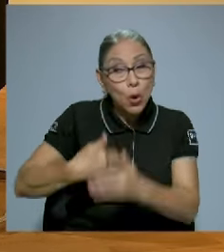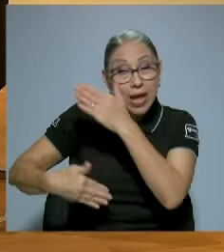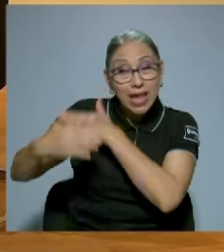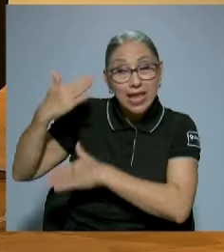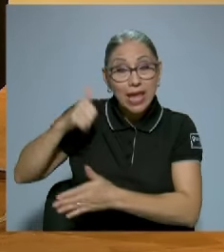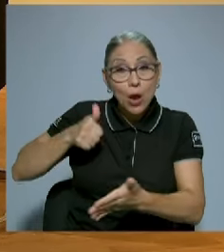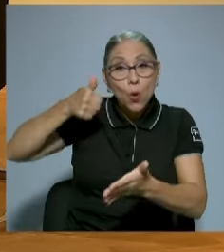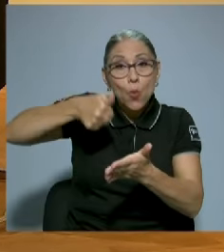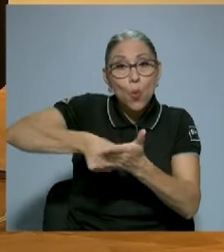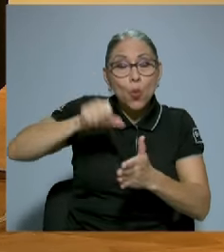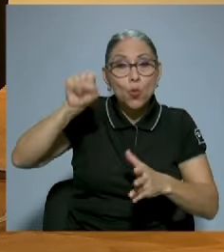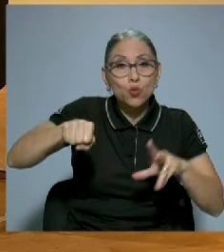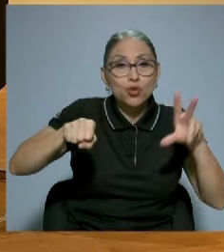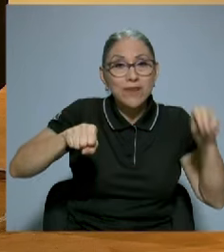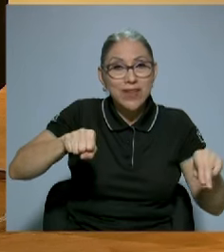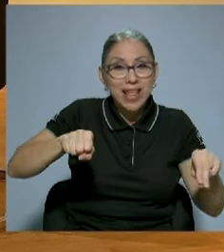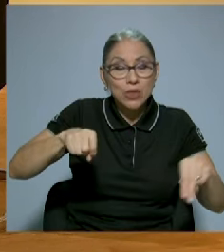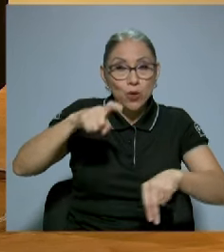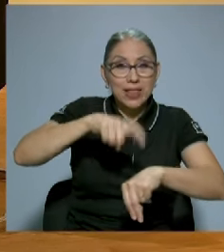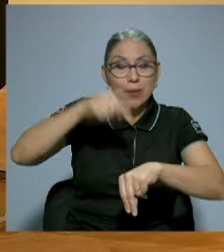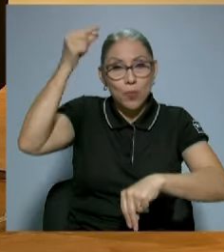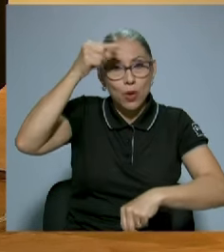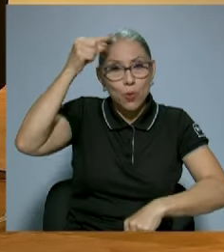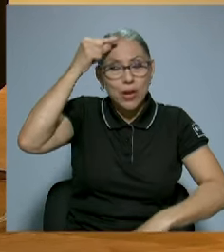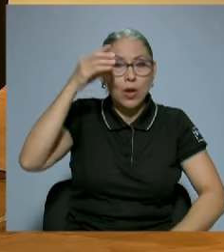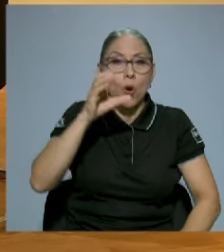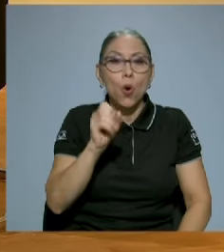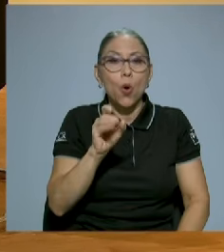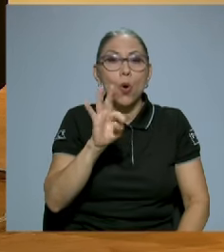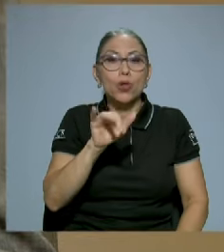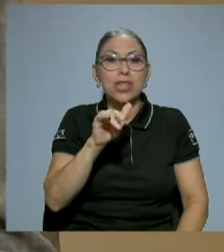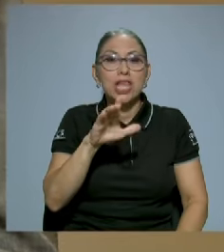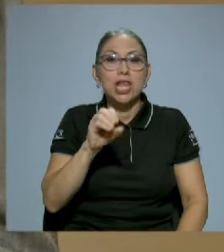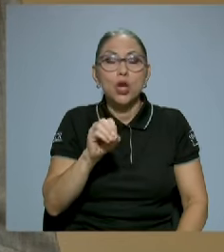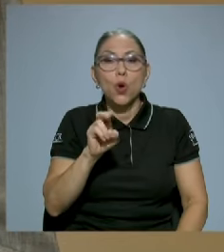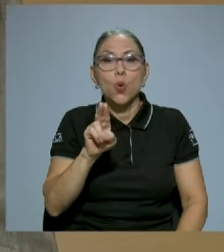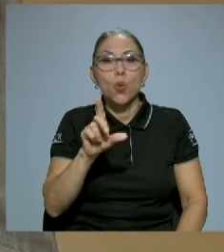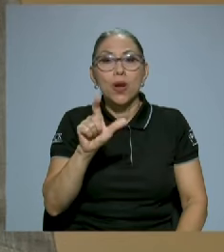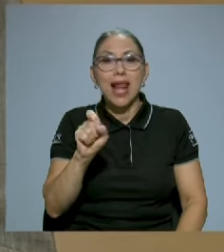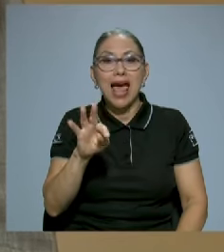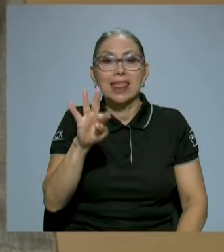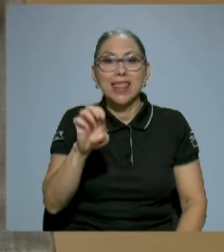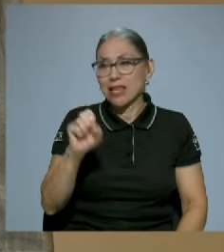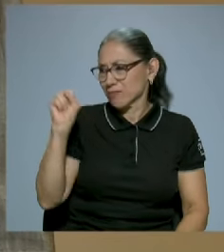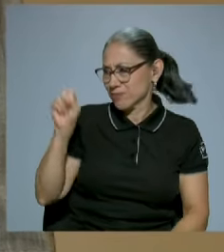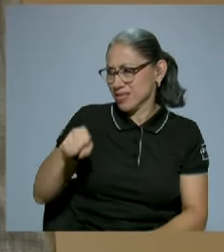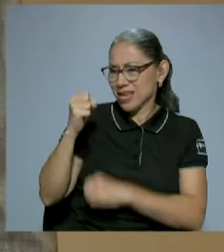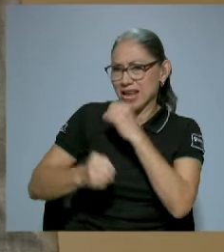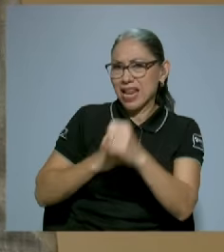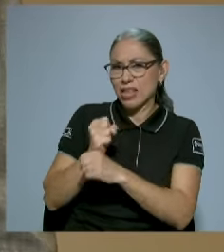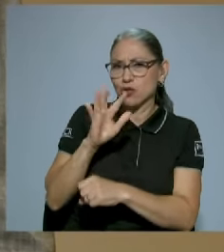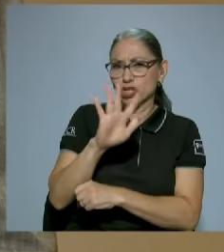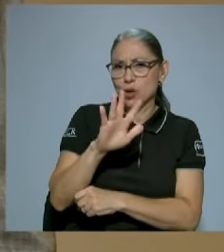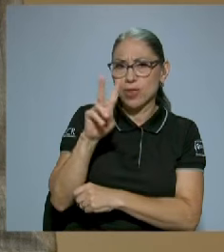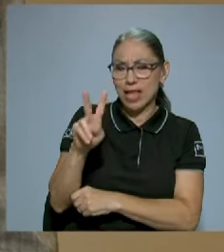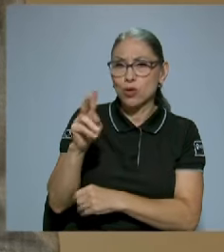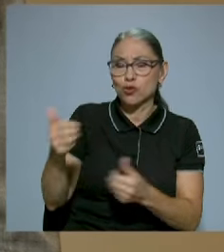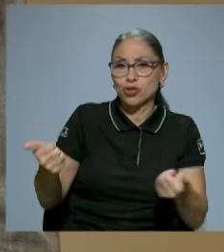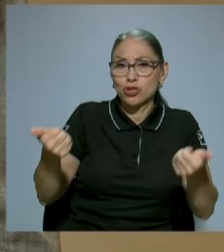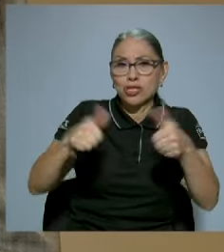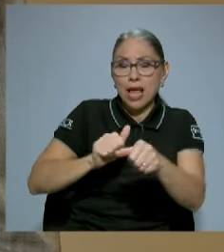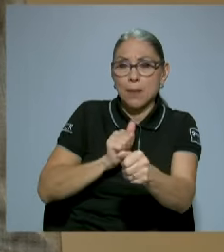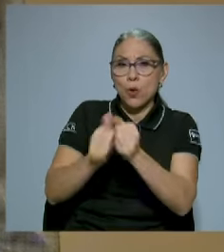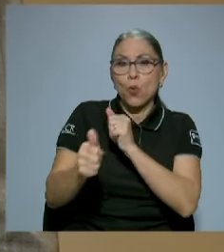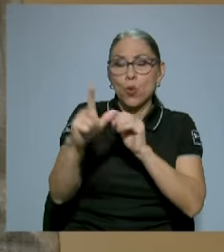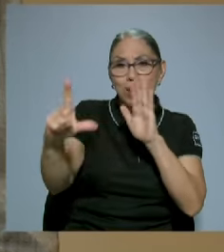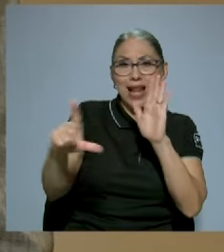durante el gobierno de Otilio Blaté. Sí, claro. En el 52 se aprobó una ley y se